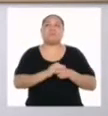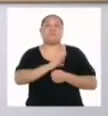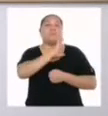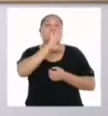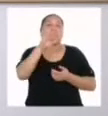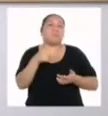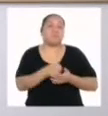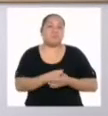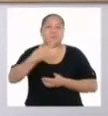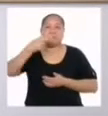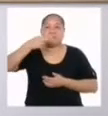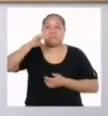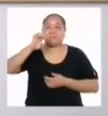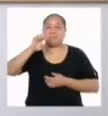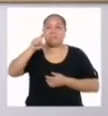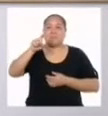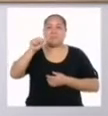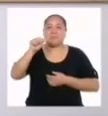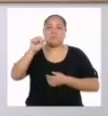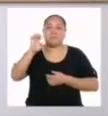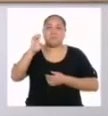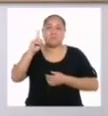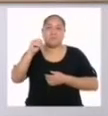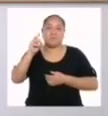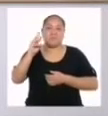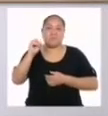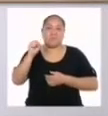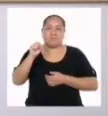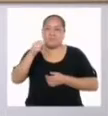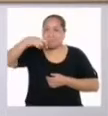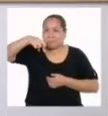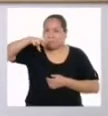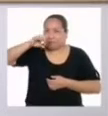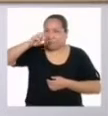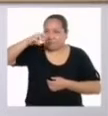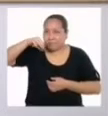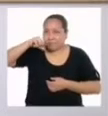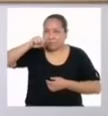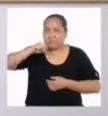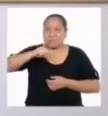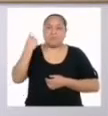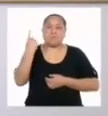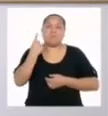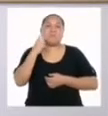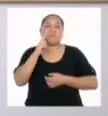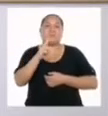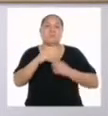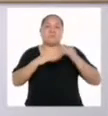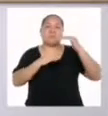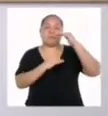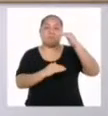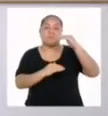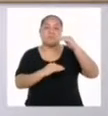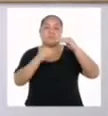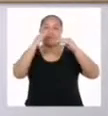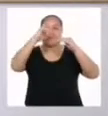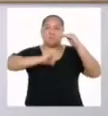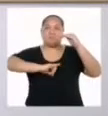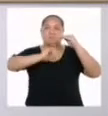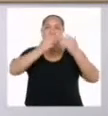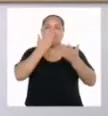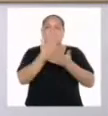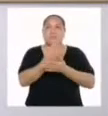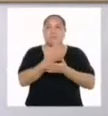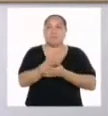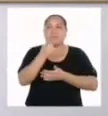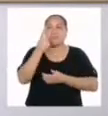No todos los hexahedros son prismas. Los son únicamente si tienen dos bases paralelas entre sí. Una